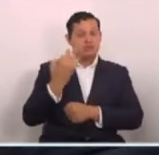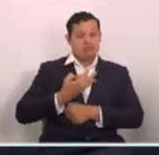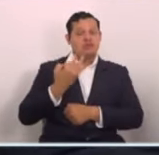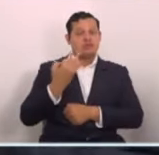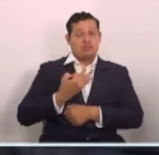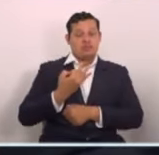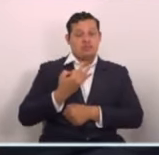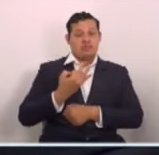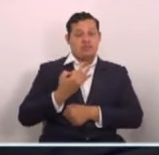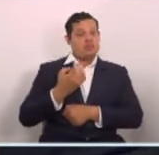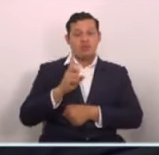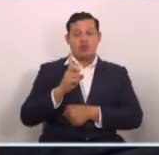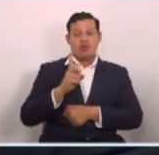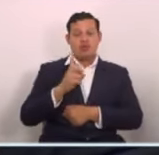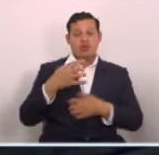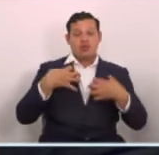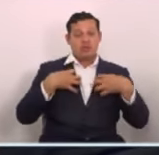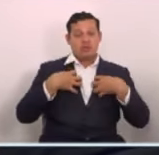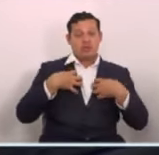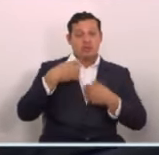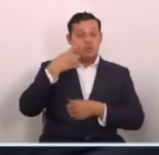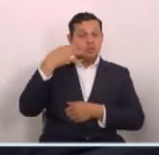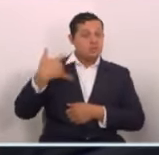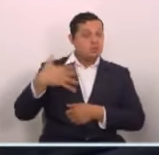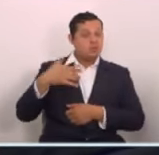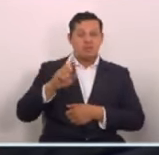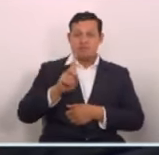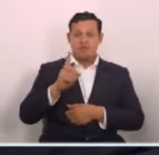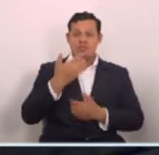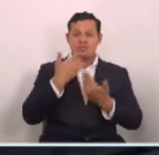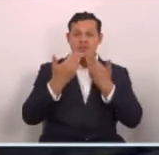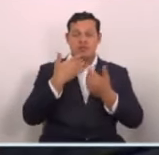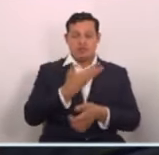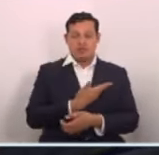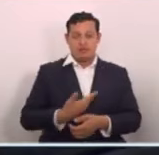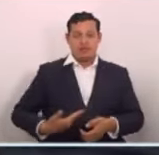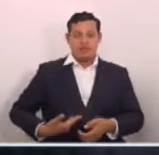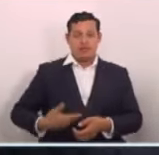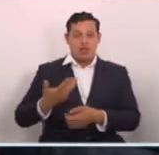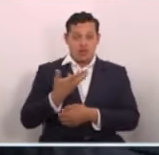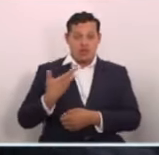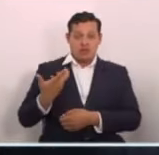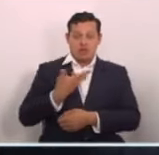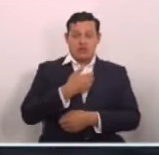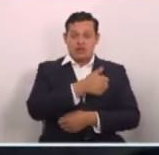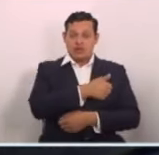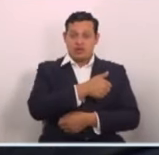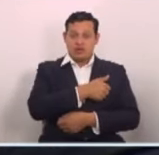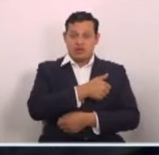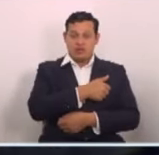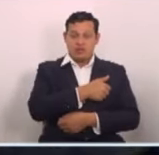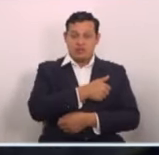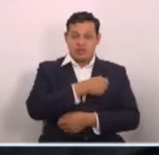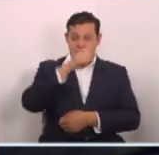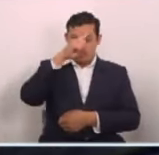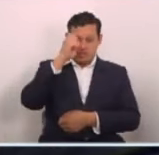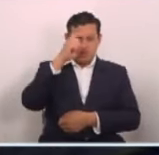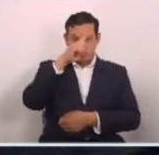y no poner sus vidas en riesgo. Decía el presidente, todos debemos hacer nuestra parte.